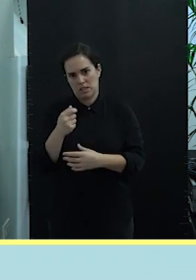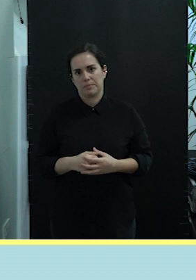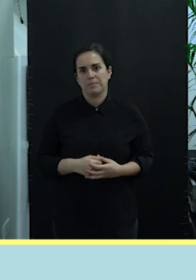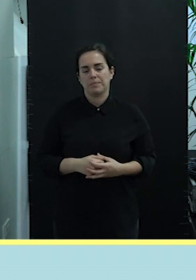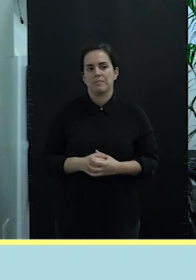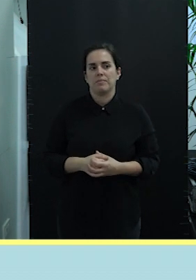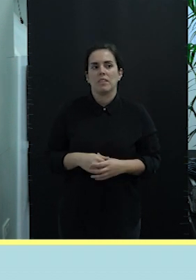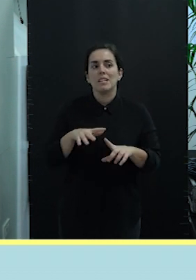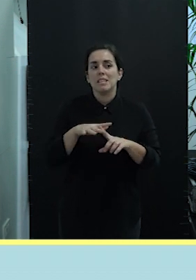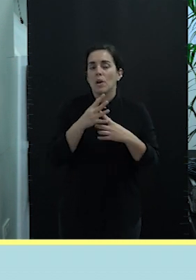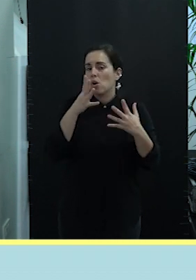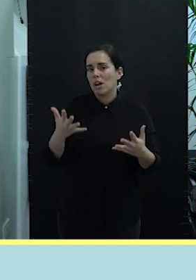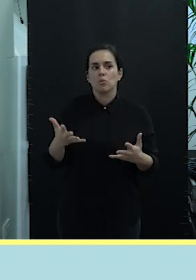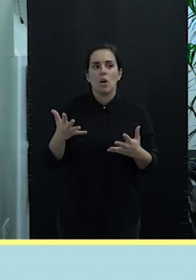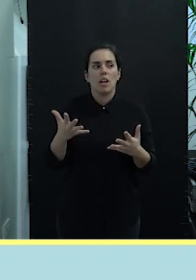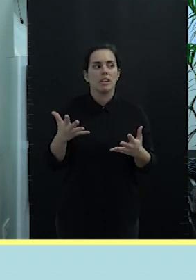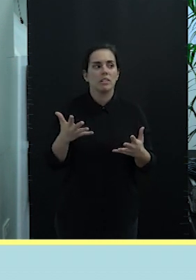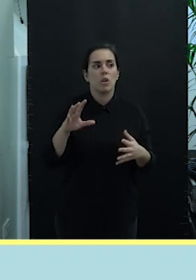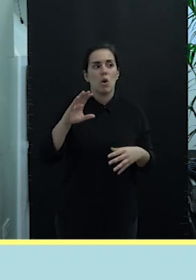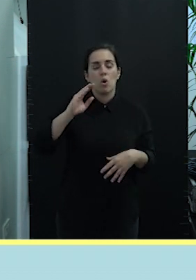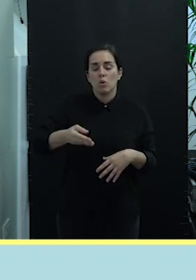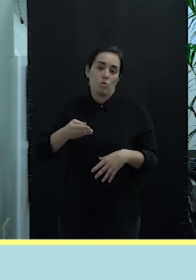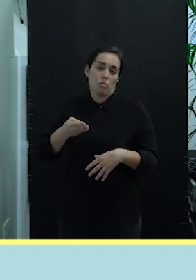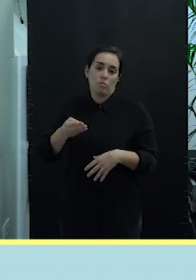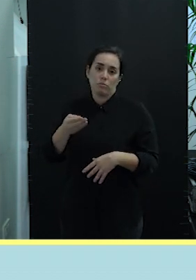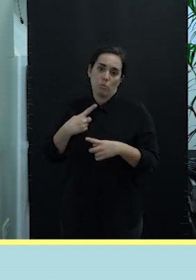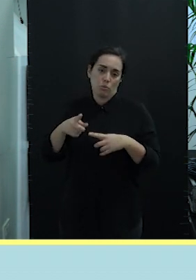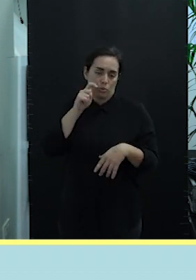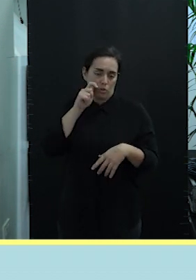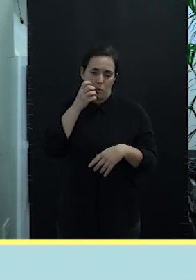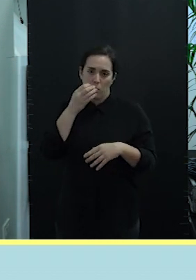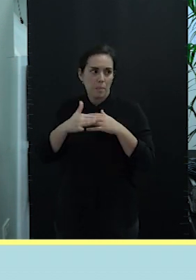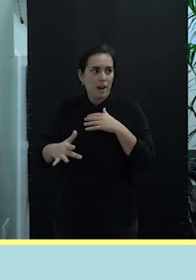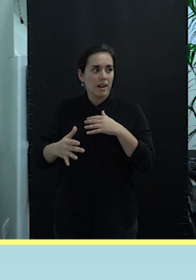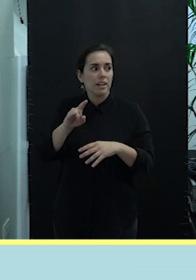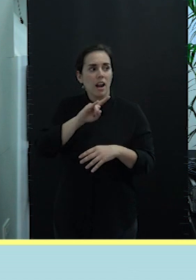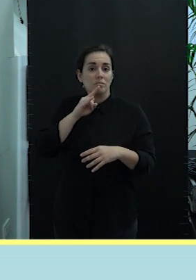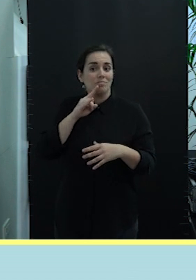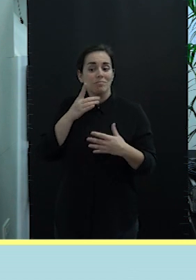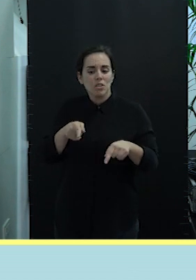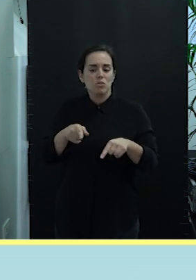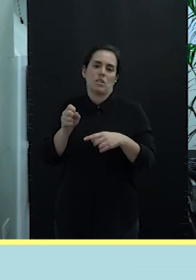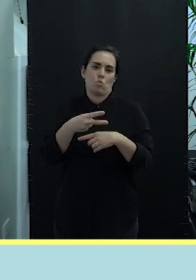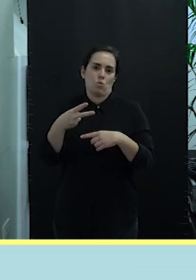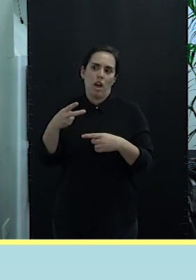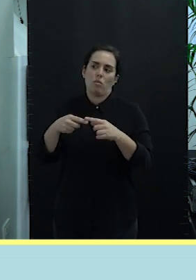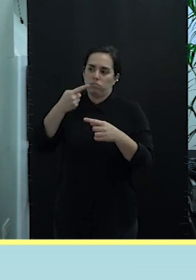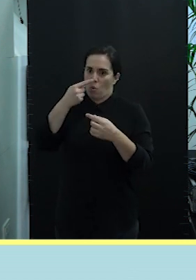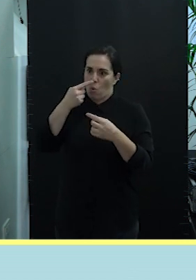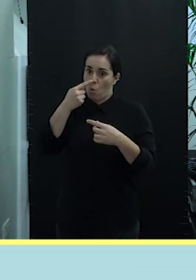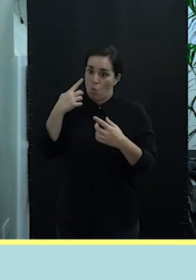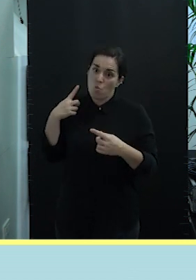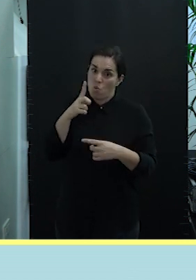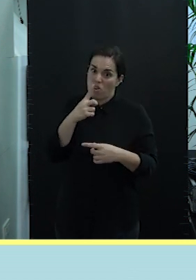La situación actual del Club de Productos Turísticos Buenamar Canarias es el resultado de un año de esfuerzo, de un equipo de